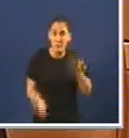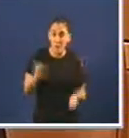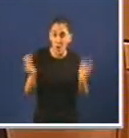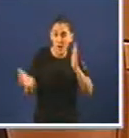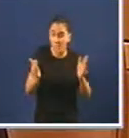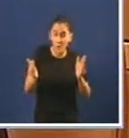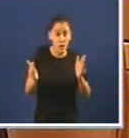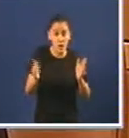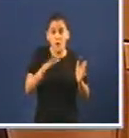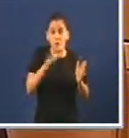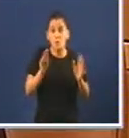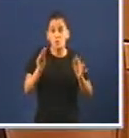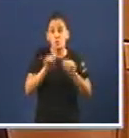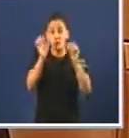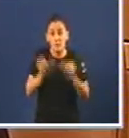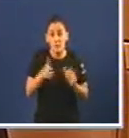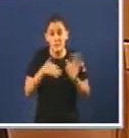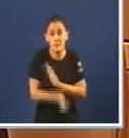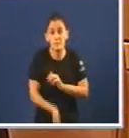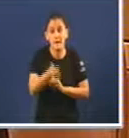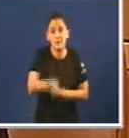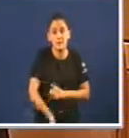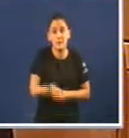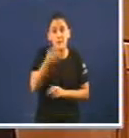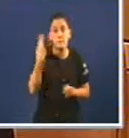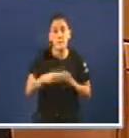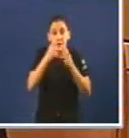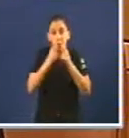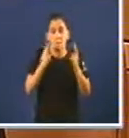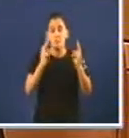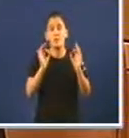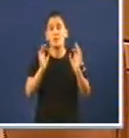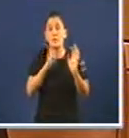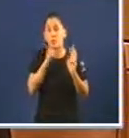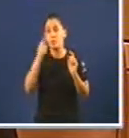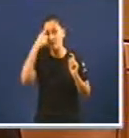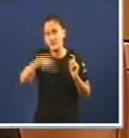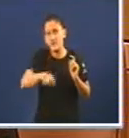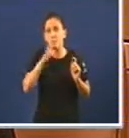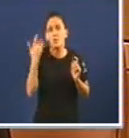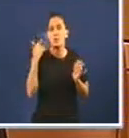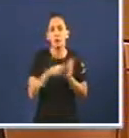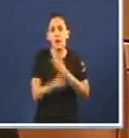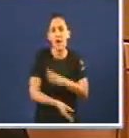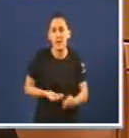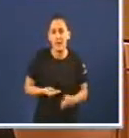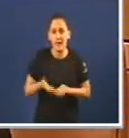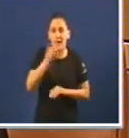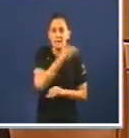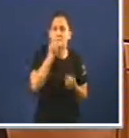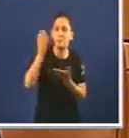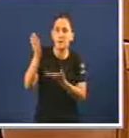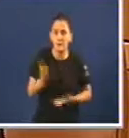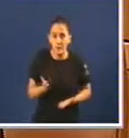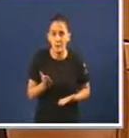resulta que é un dos tipos de avaliación máis importante na avaliación das políticas públicas. E resulta que dixo algo sei, por que era o que me dedicaba antes. Así que benvido